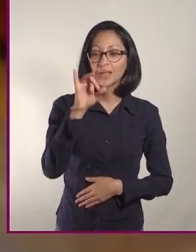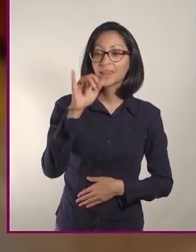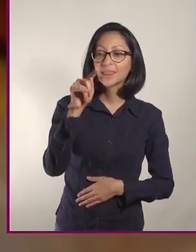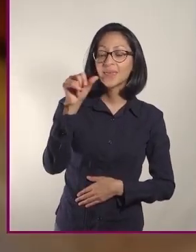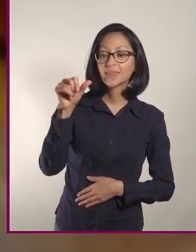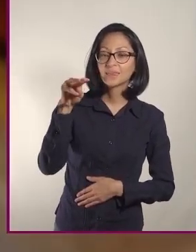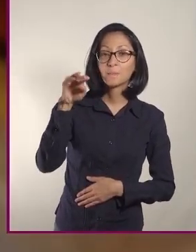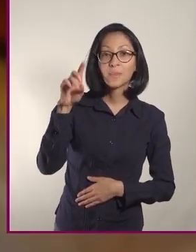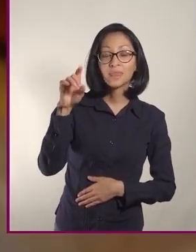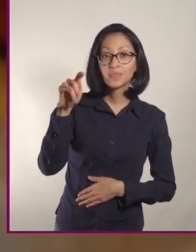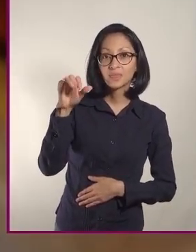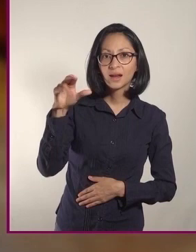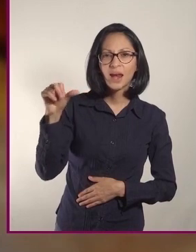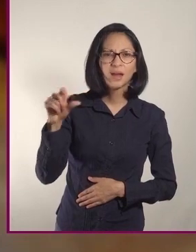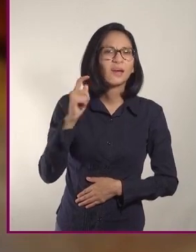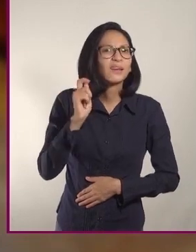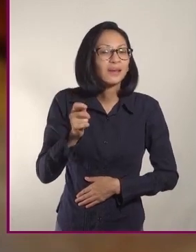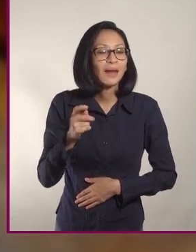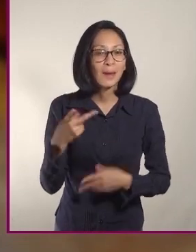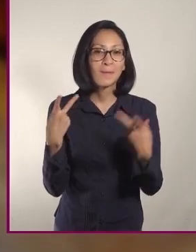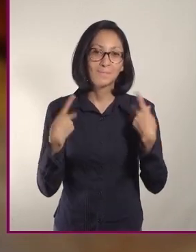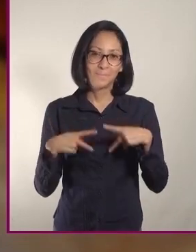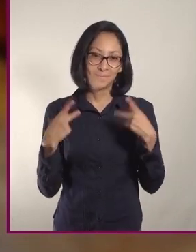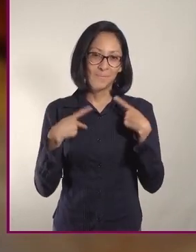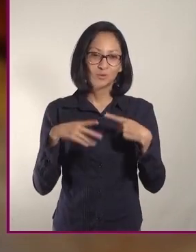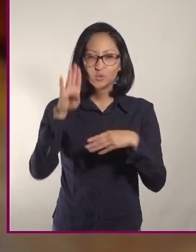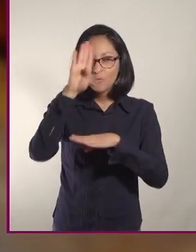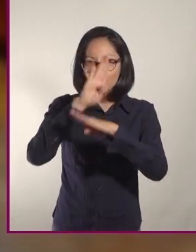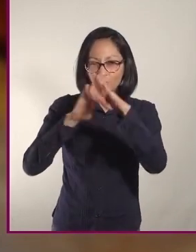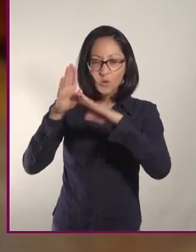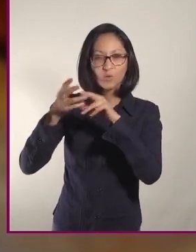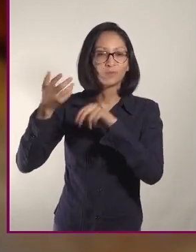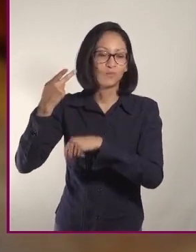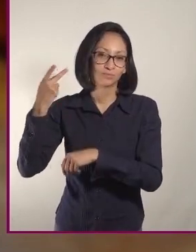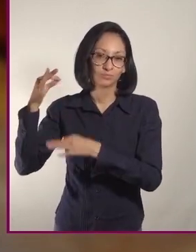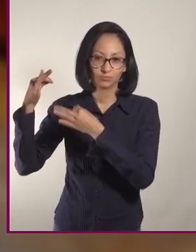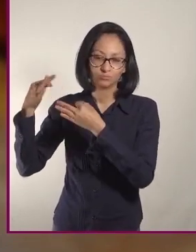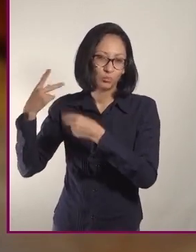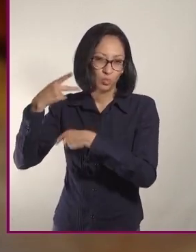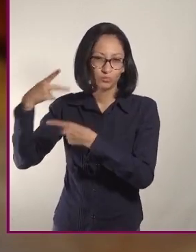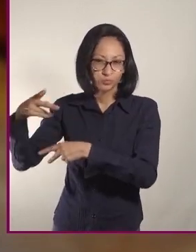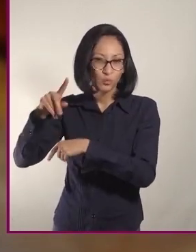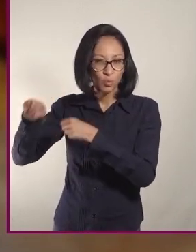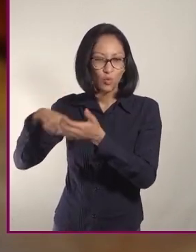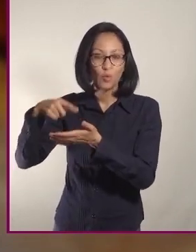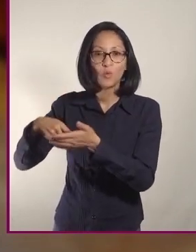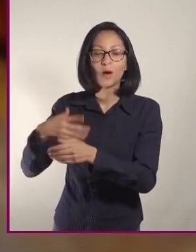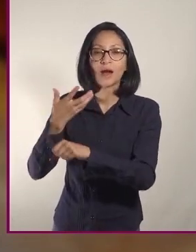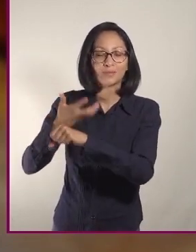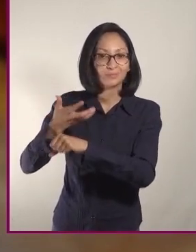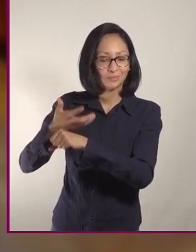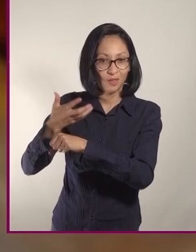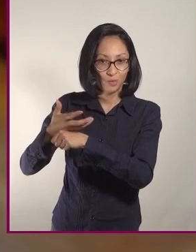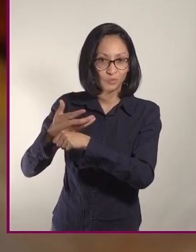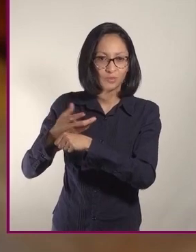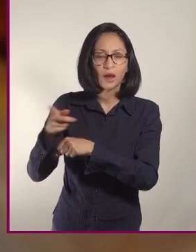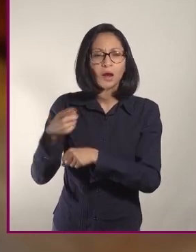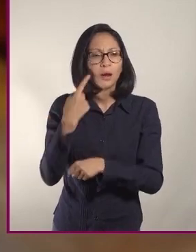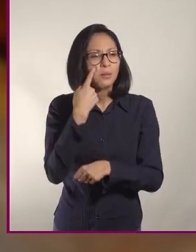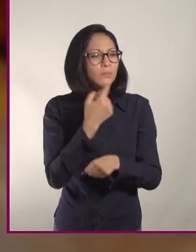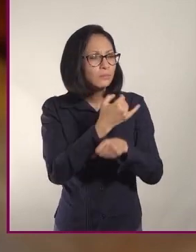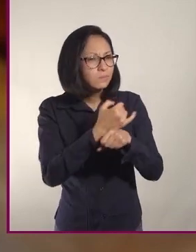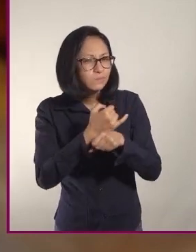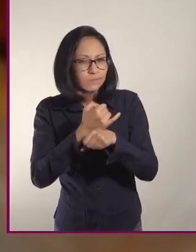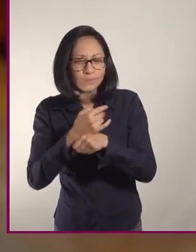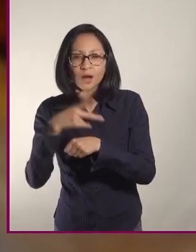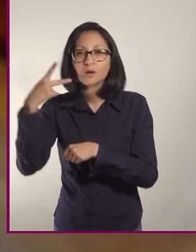mediterránea fue acuñada por el fisiólogo y biólogo estadounidense Ansel Keys, quien observó los hábitos y efectos alimenticios